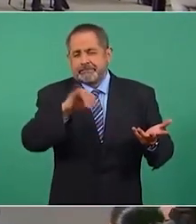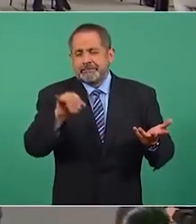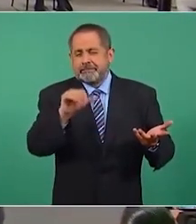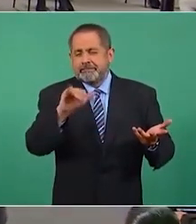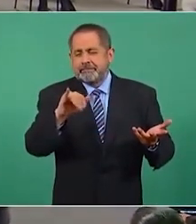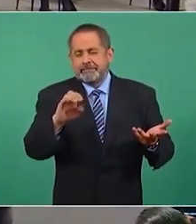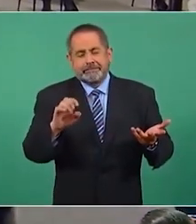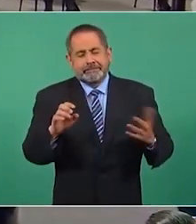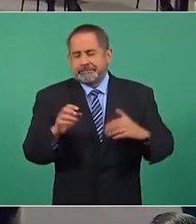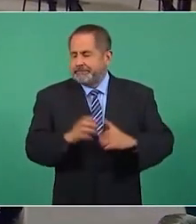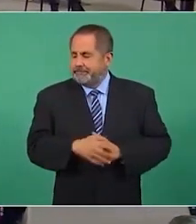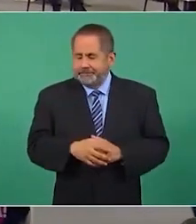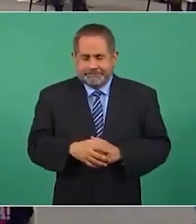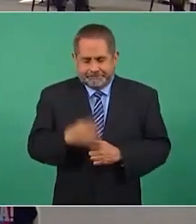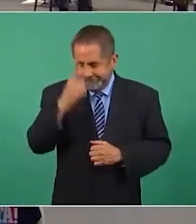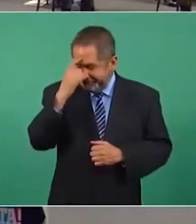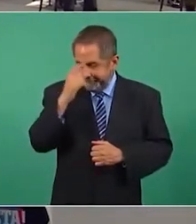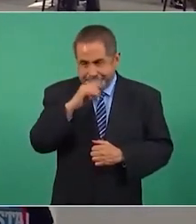Jaime